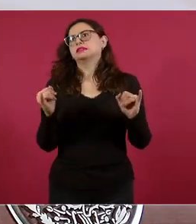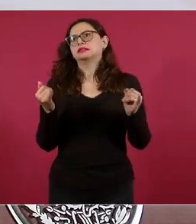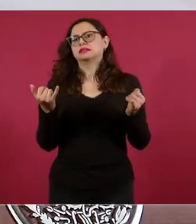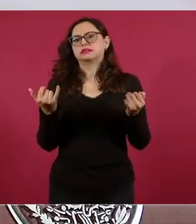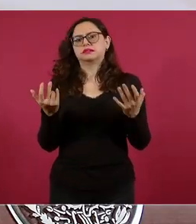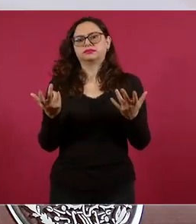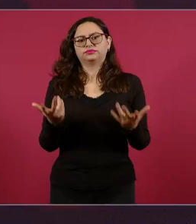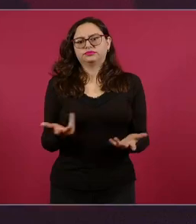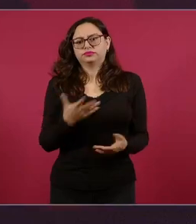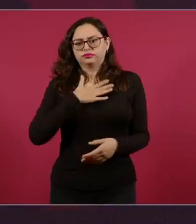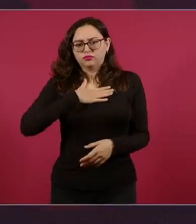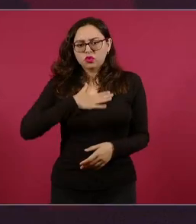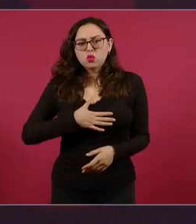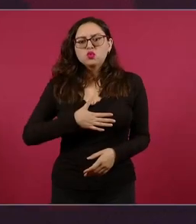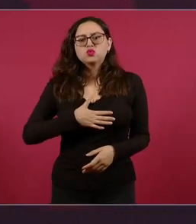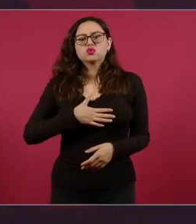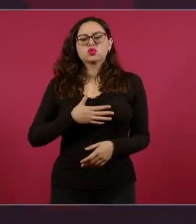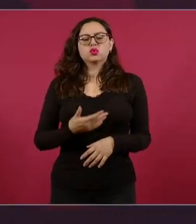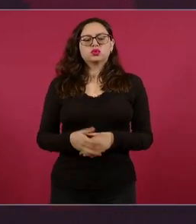impartir justicia,